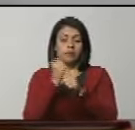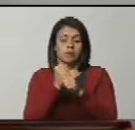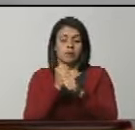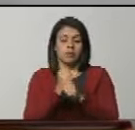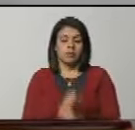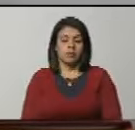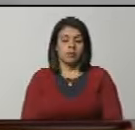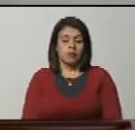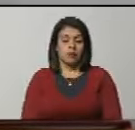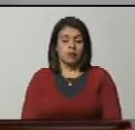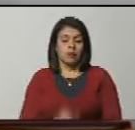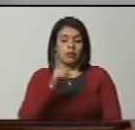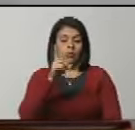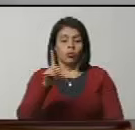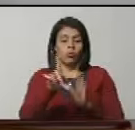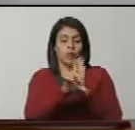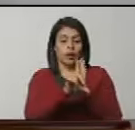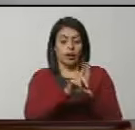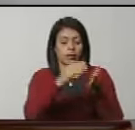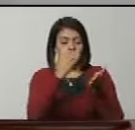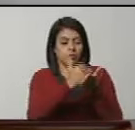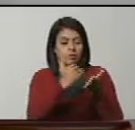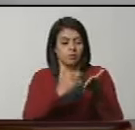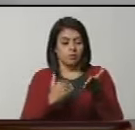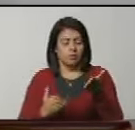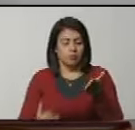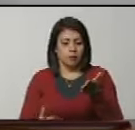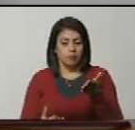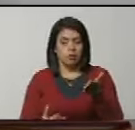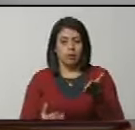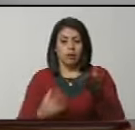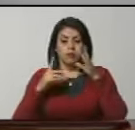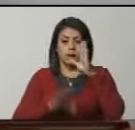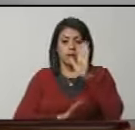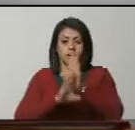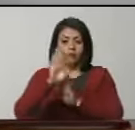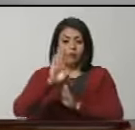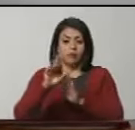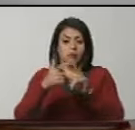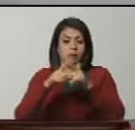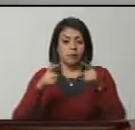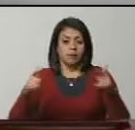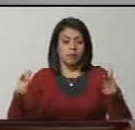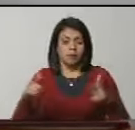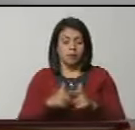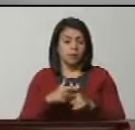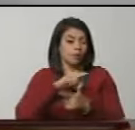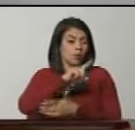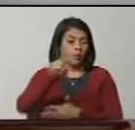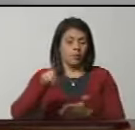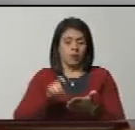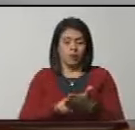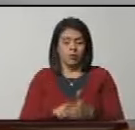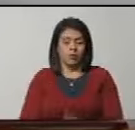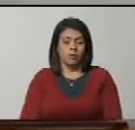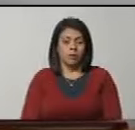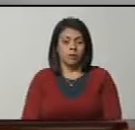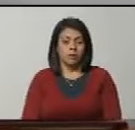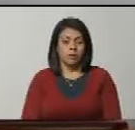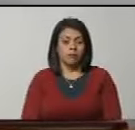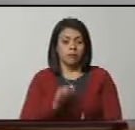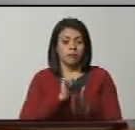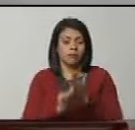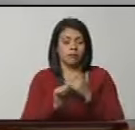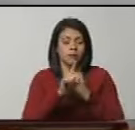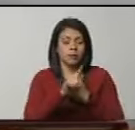un instrumento legal que desarrolle de manera amplia y total el